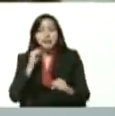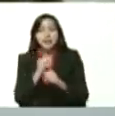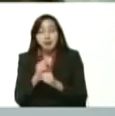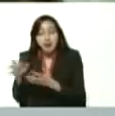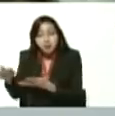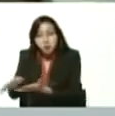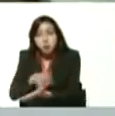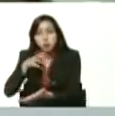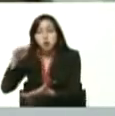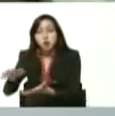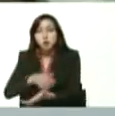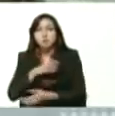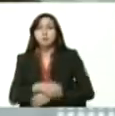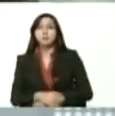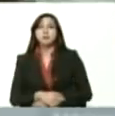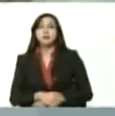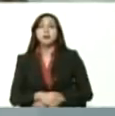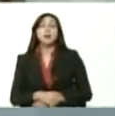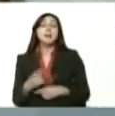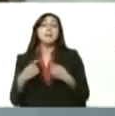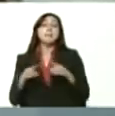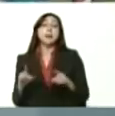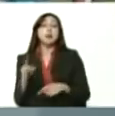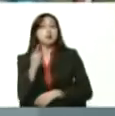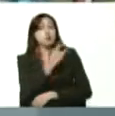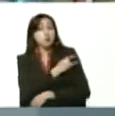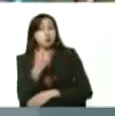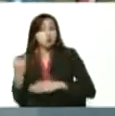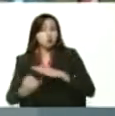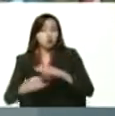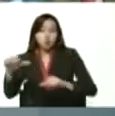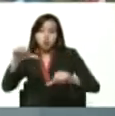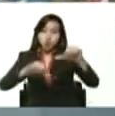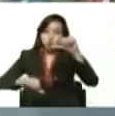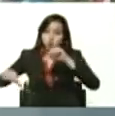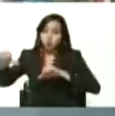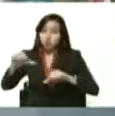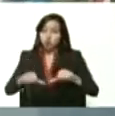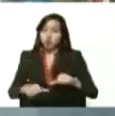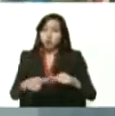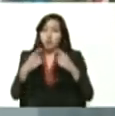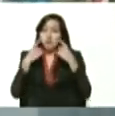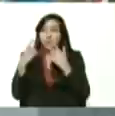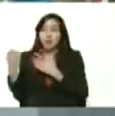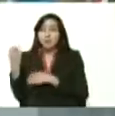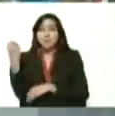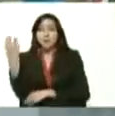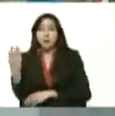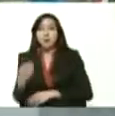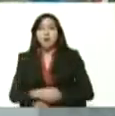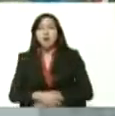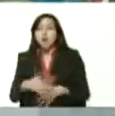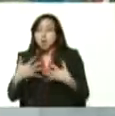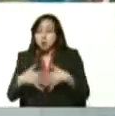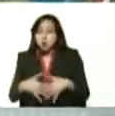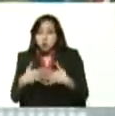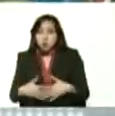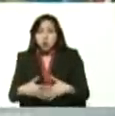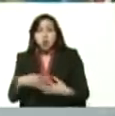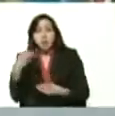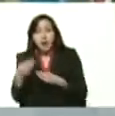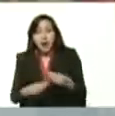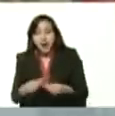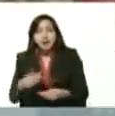deben estar nuestras universidades nuestros institutos científicos Castro Sotelo y Pequibén como gran empresa